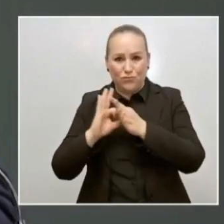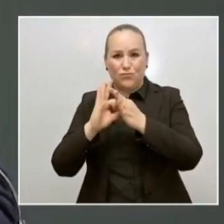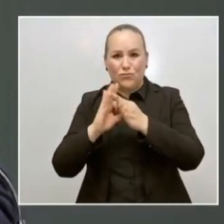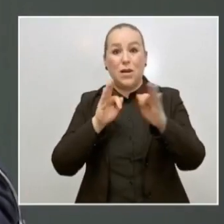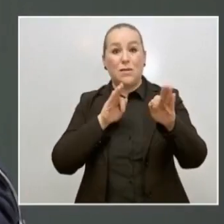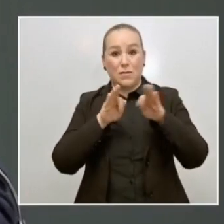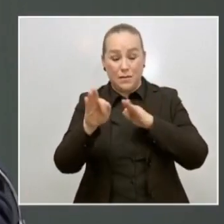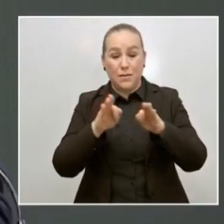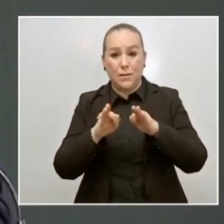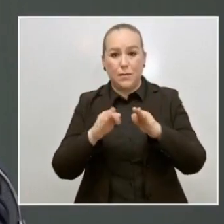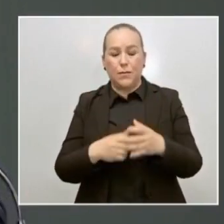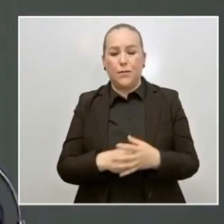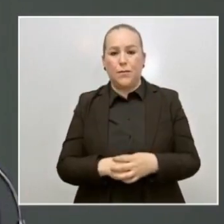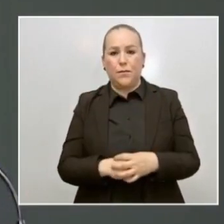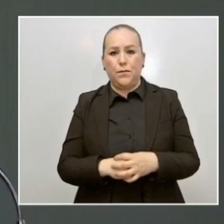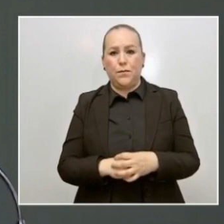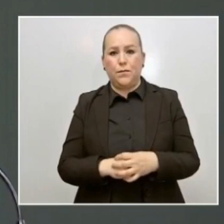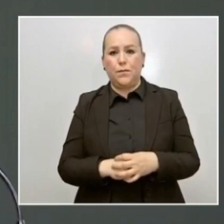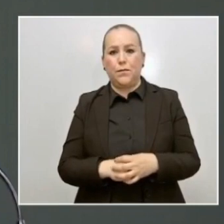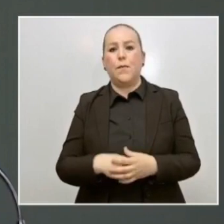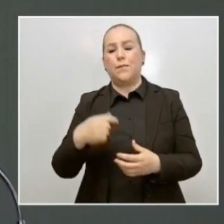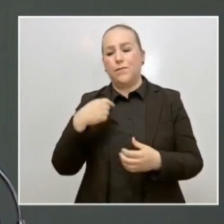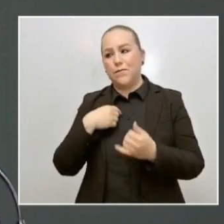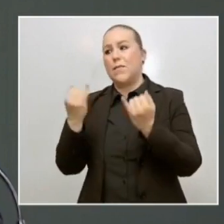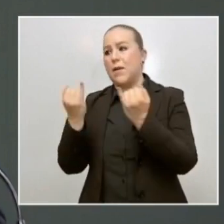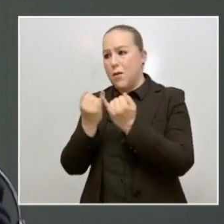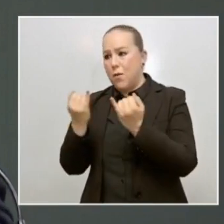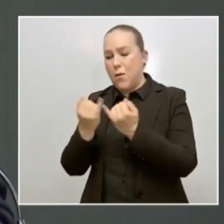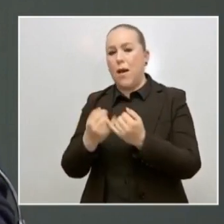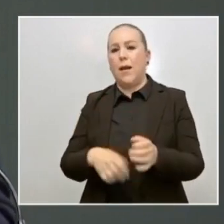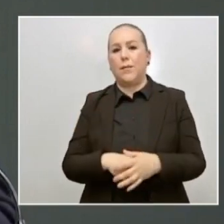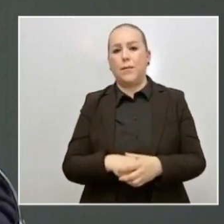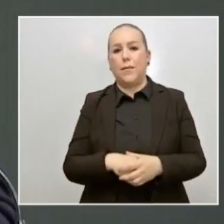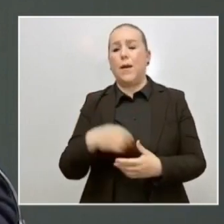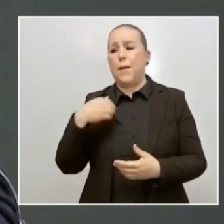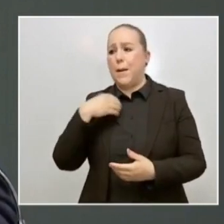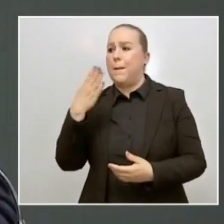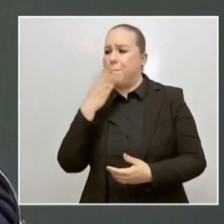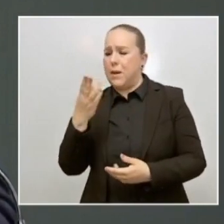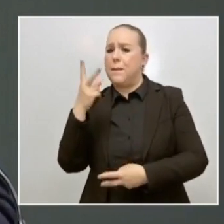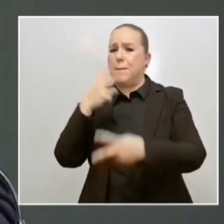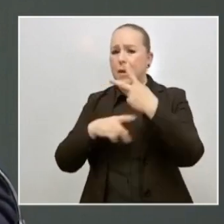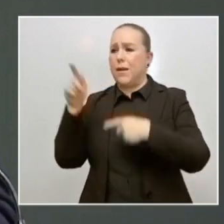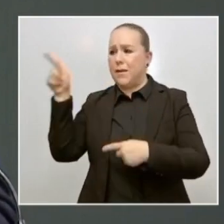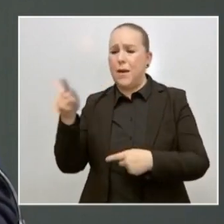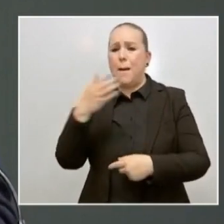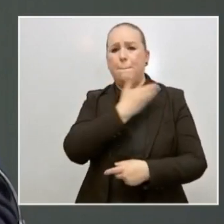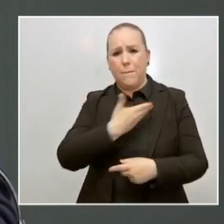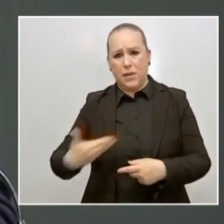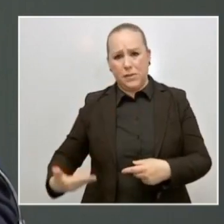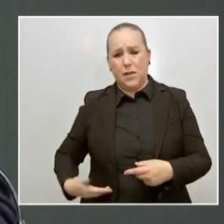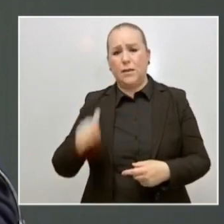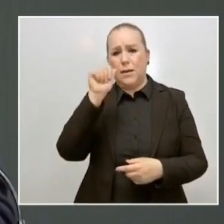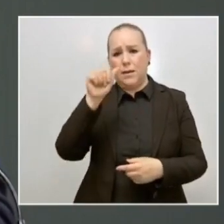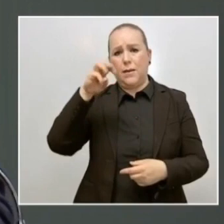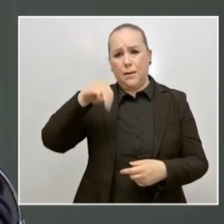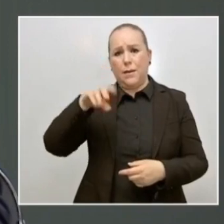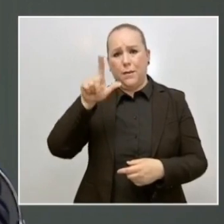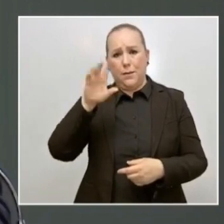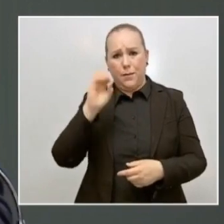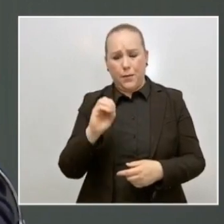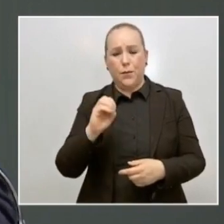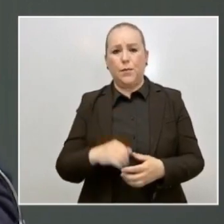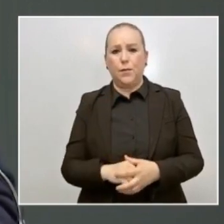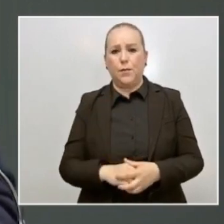Además de darle la más cordial bienvenida al presidente López Obrador, quiero plantearle de manera